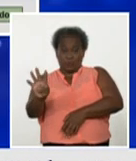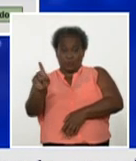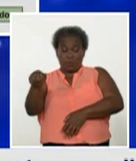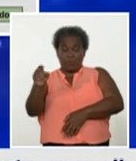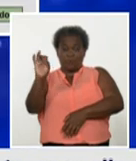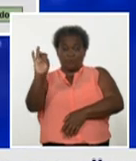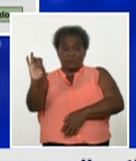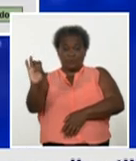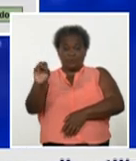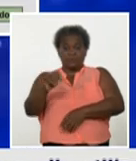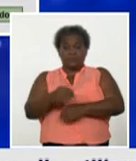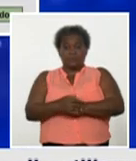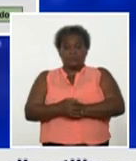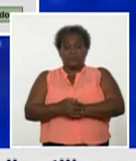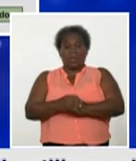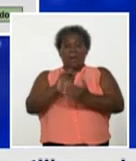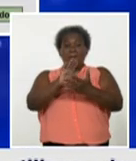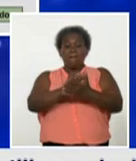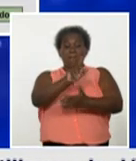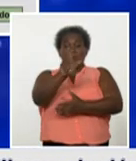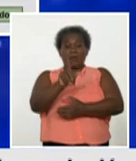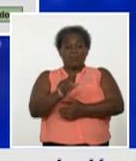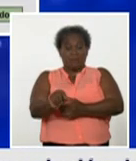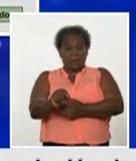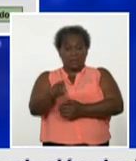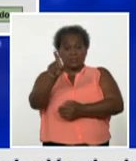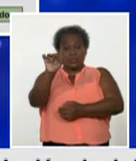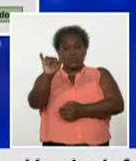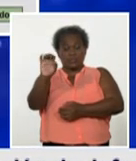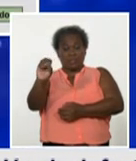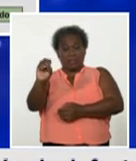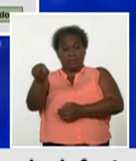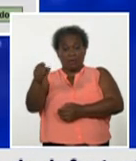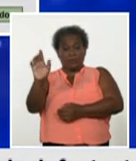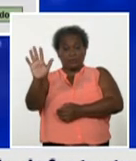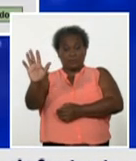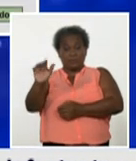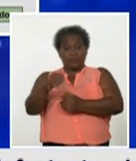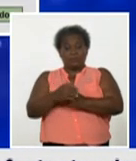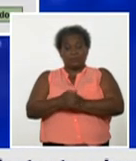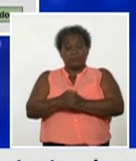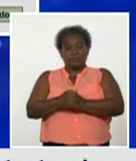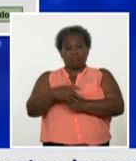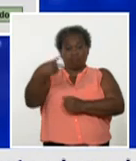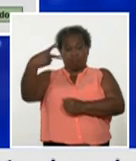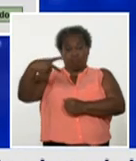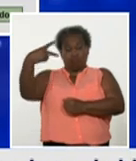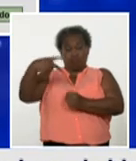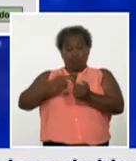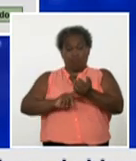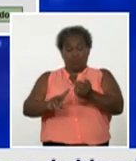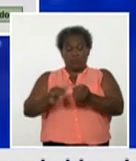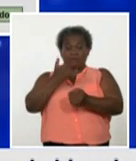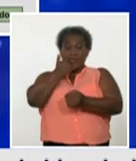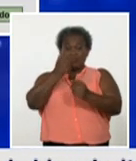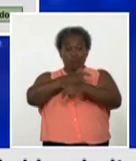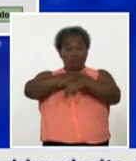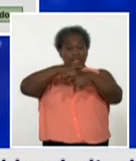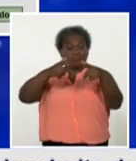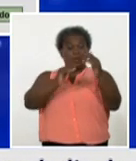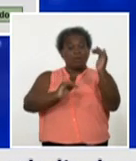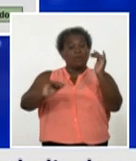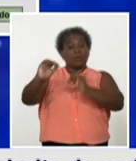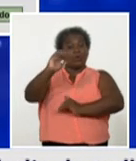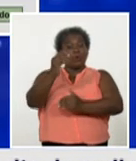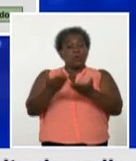el mayabeque con 160 coma 5 las dos provincias con tasas superiores a la del